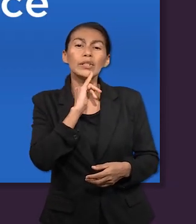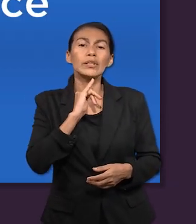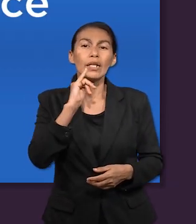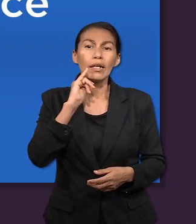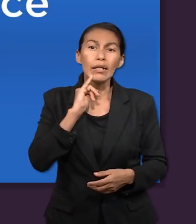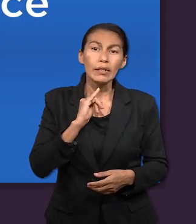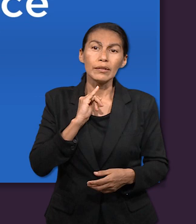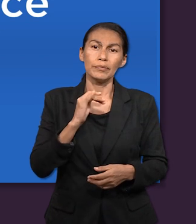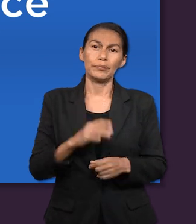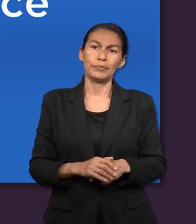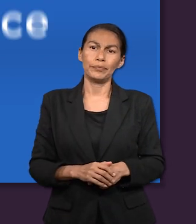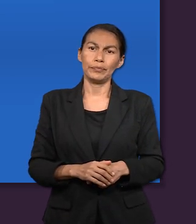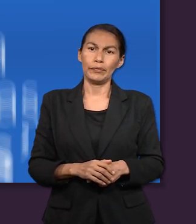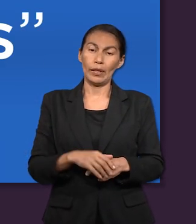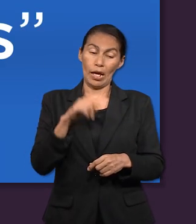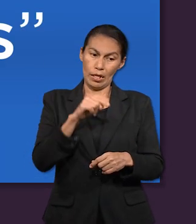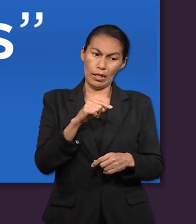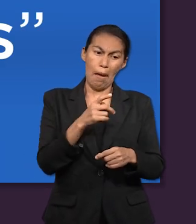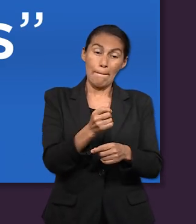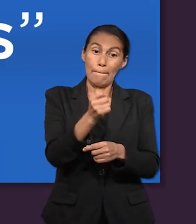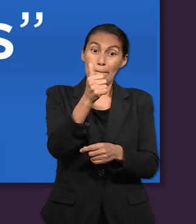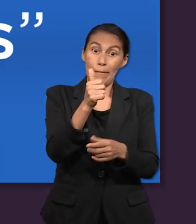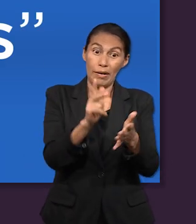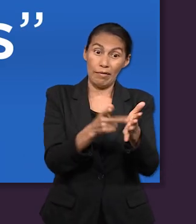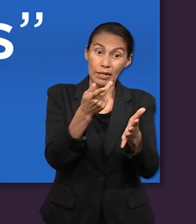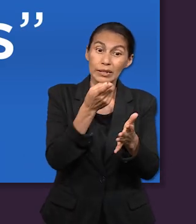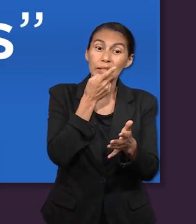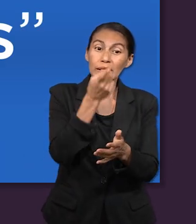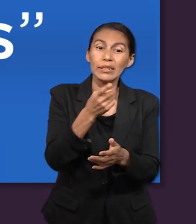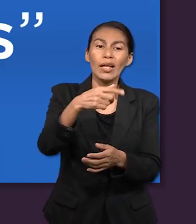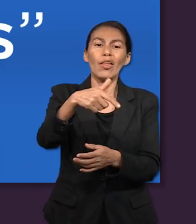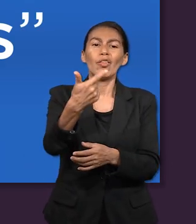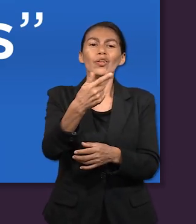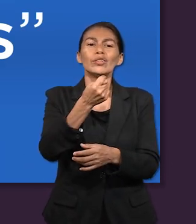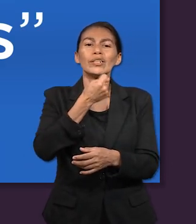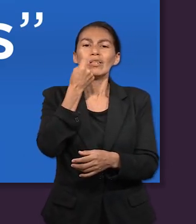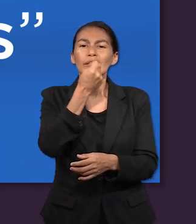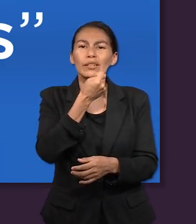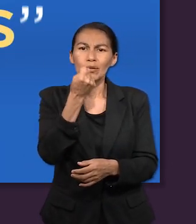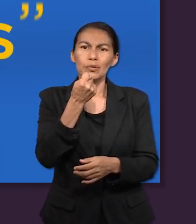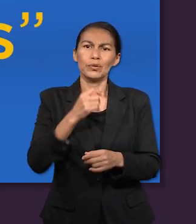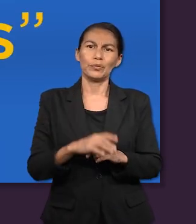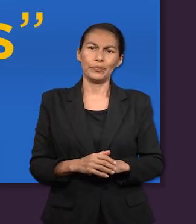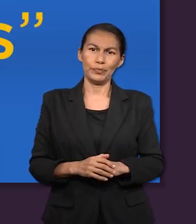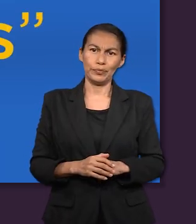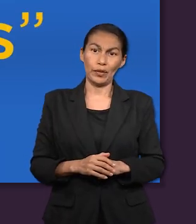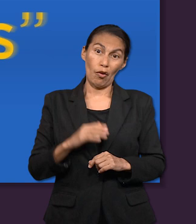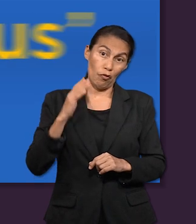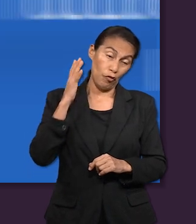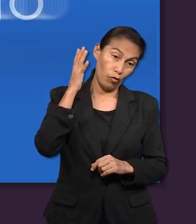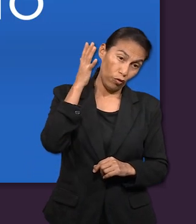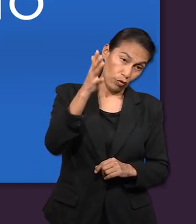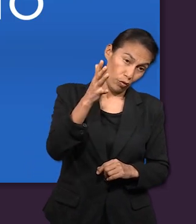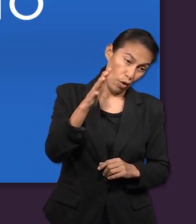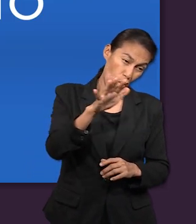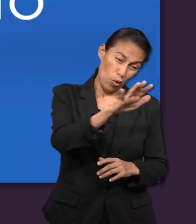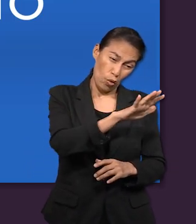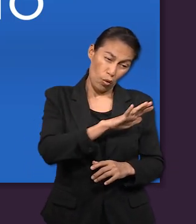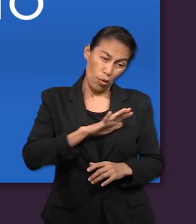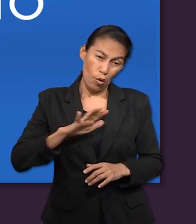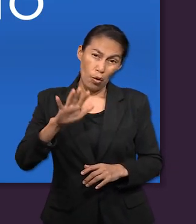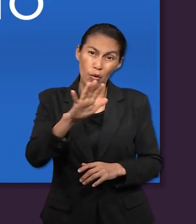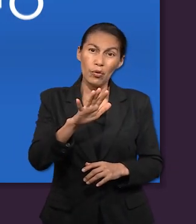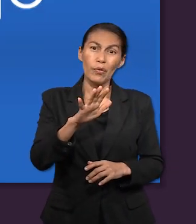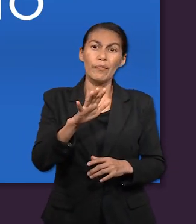tribus de Israel. Esta es la primera mención bíblica a las doce tribus. Sin lugar a duda, el